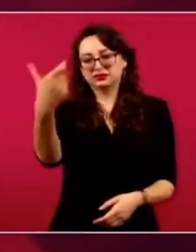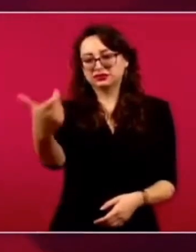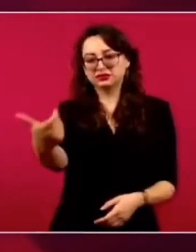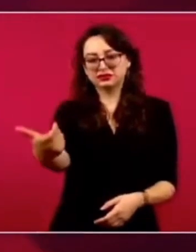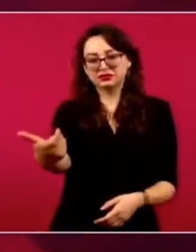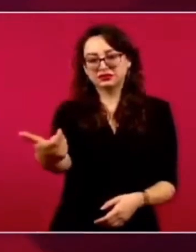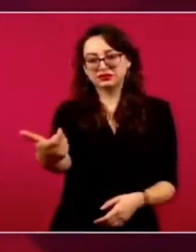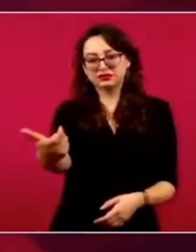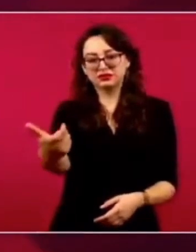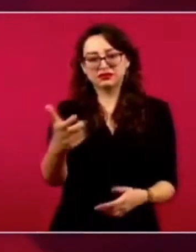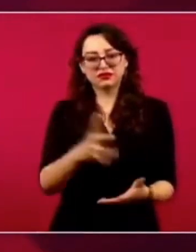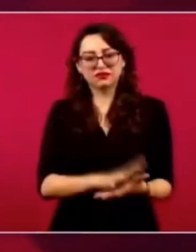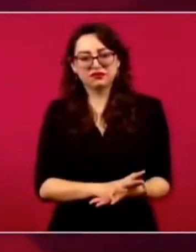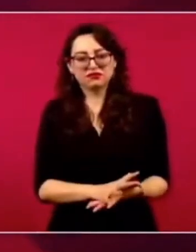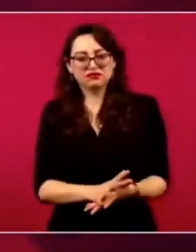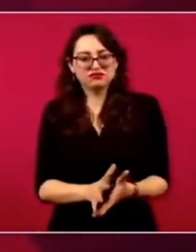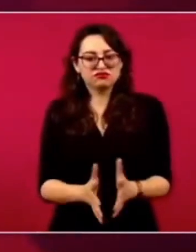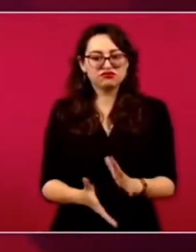influyentismo.